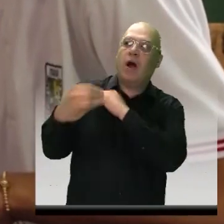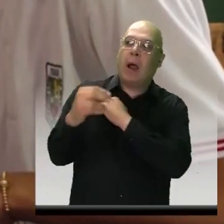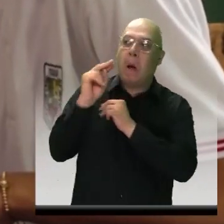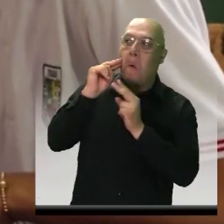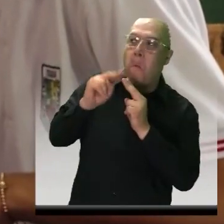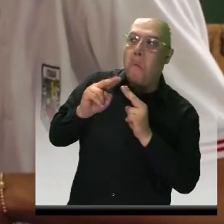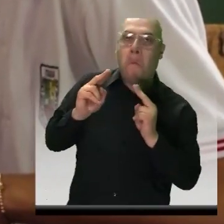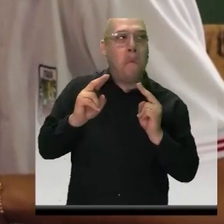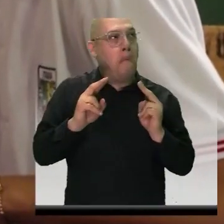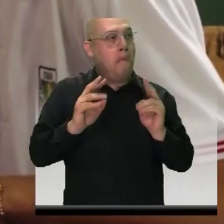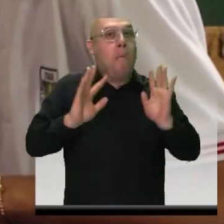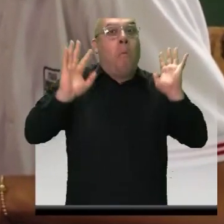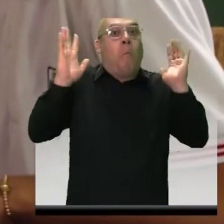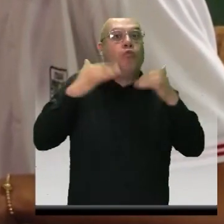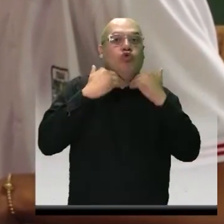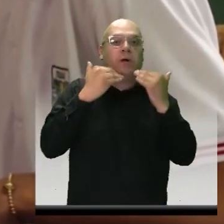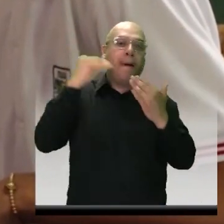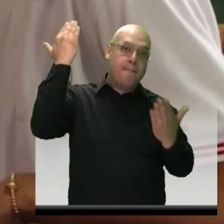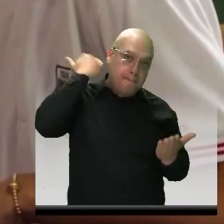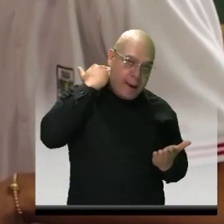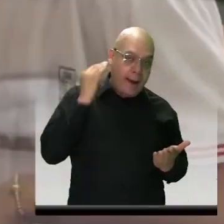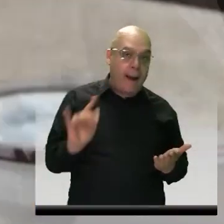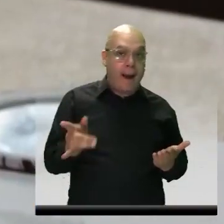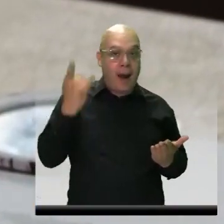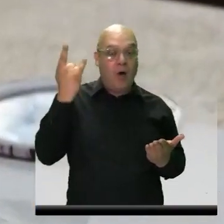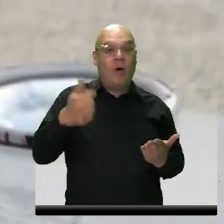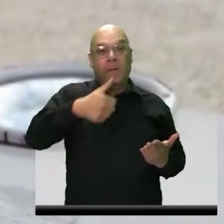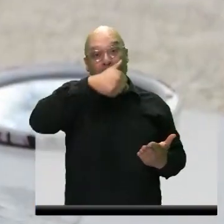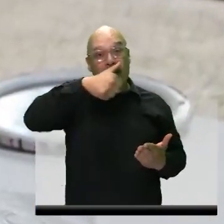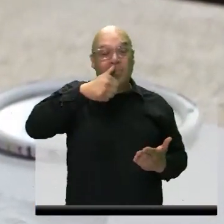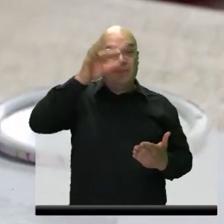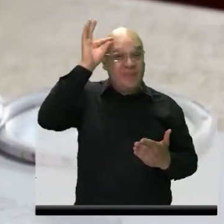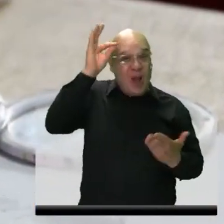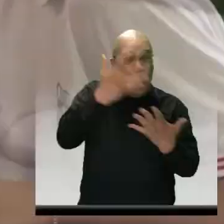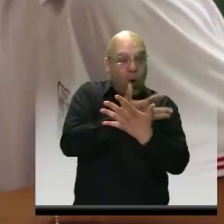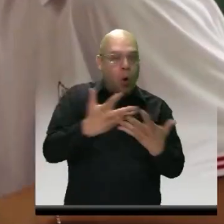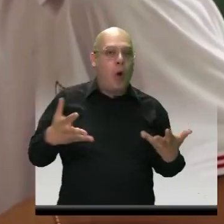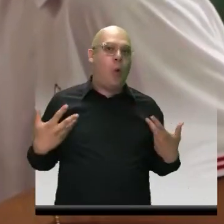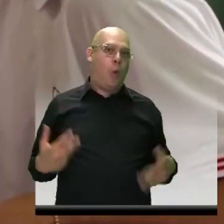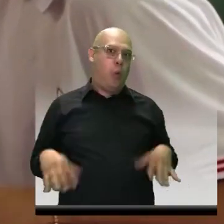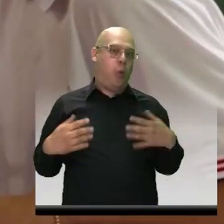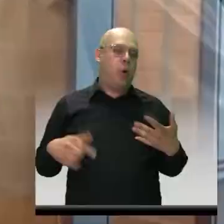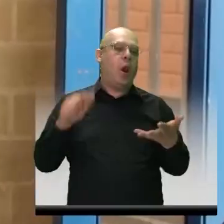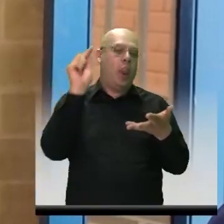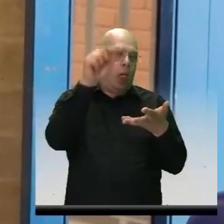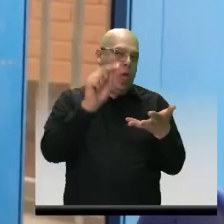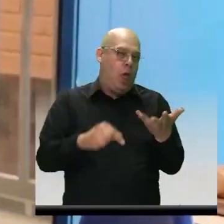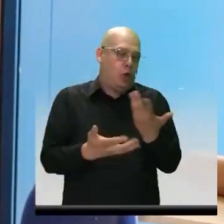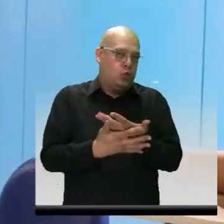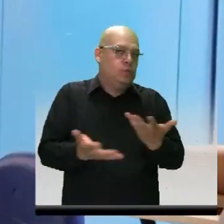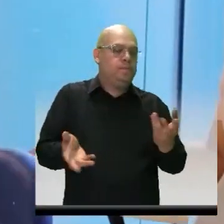Y pues además con el consumo y todo ese tipo de cosas, y sobre todo pues en nuestro